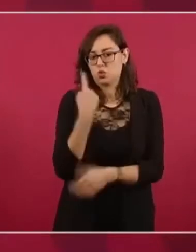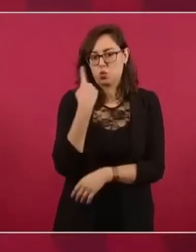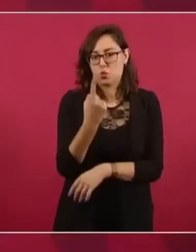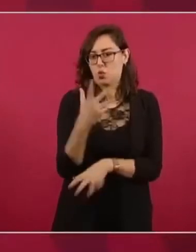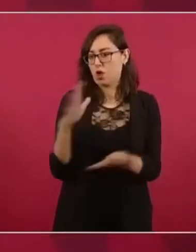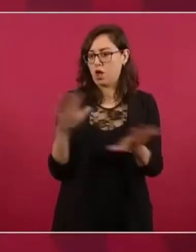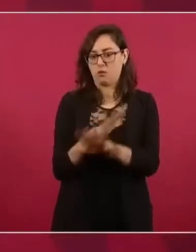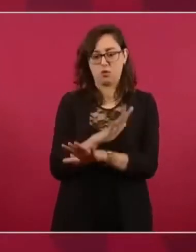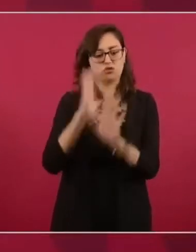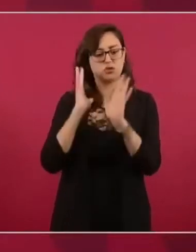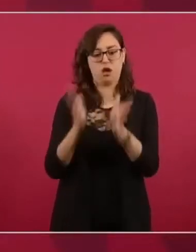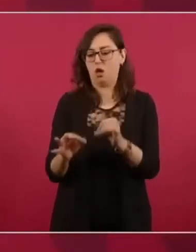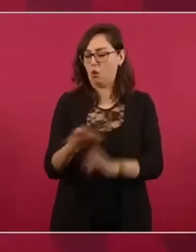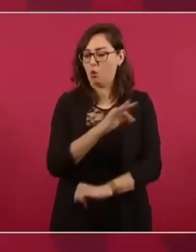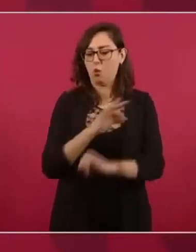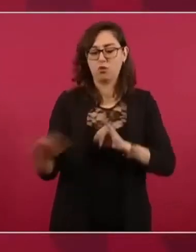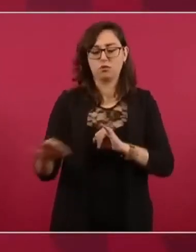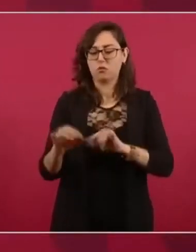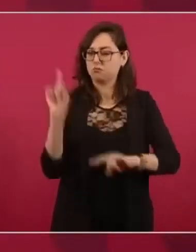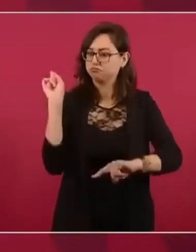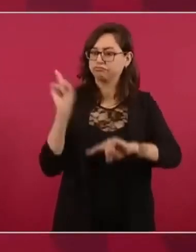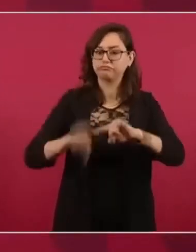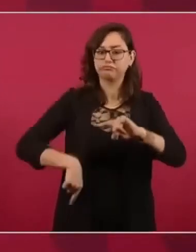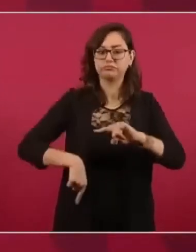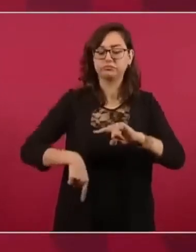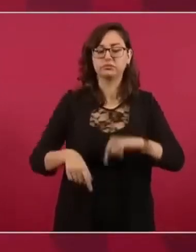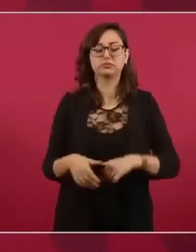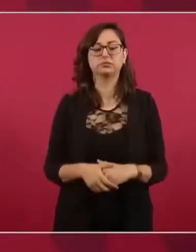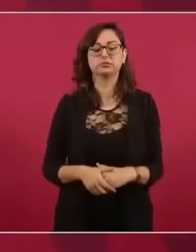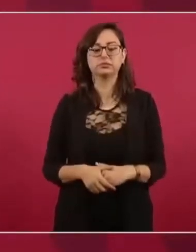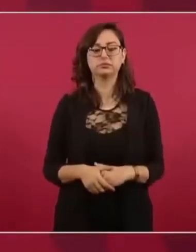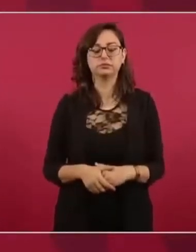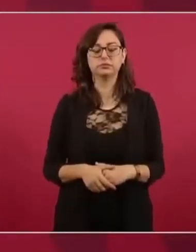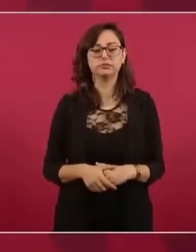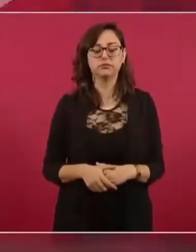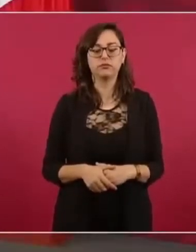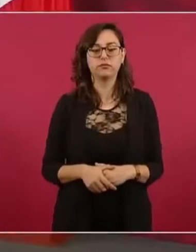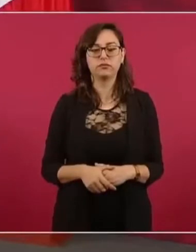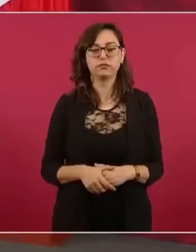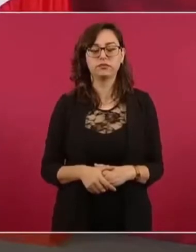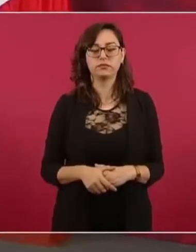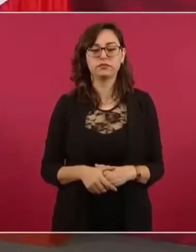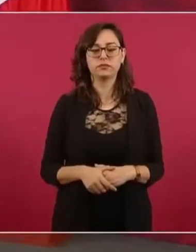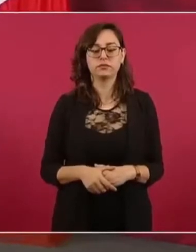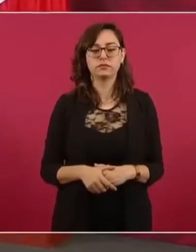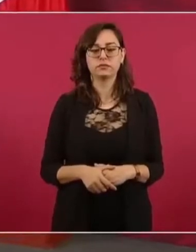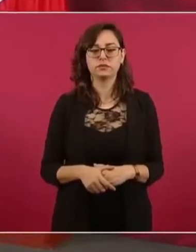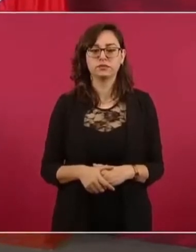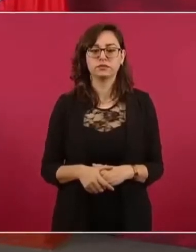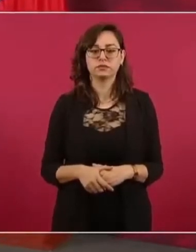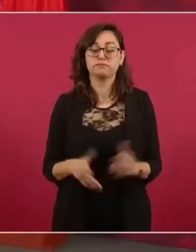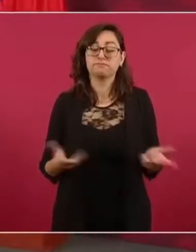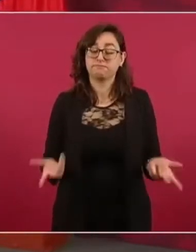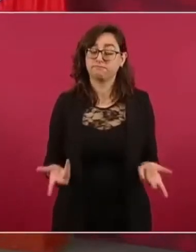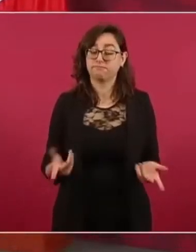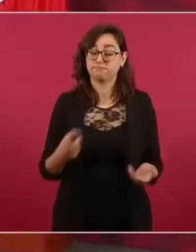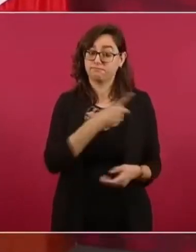acuérdense que es mandar